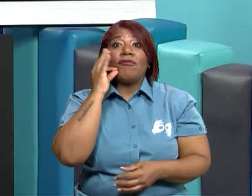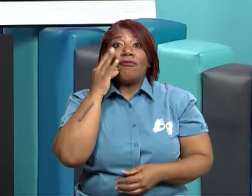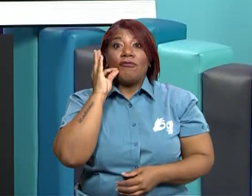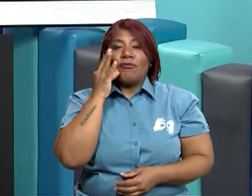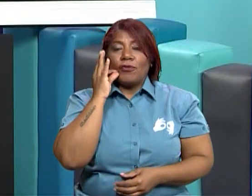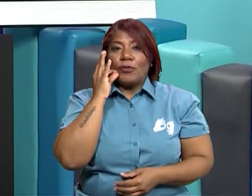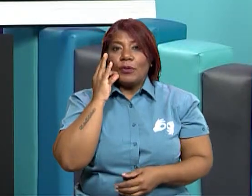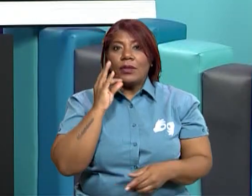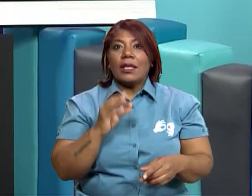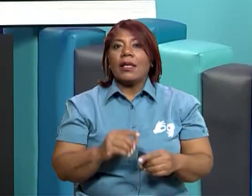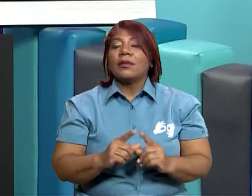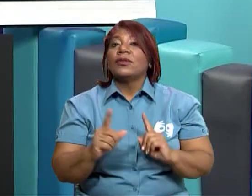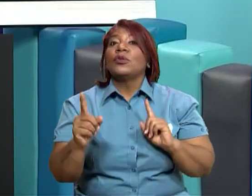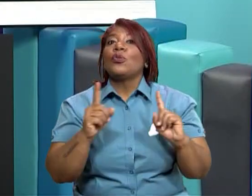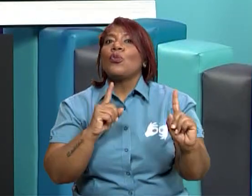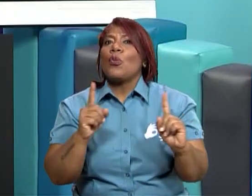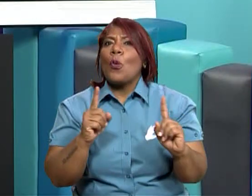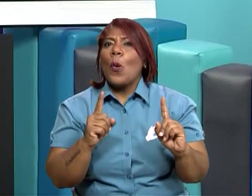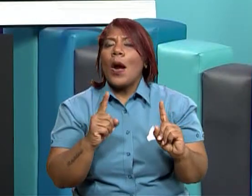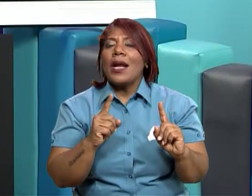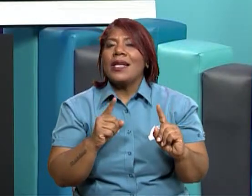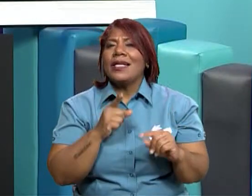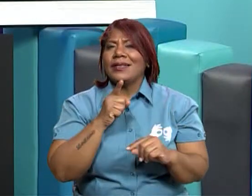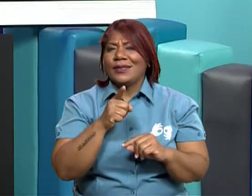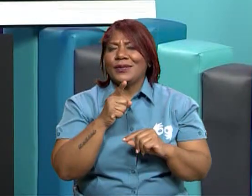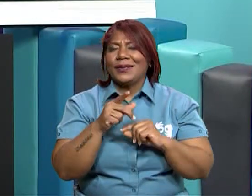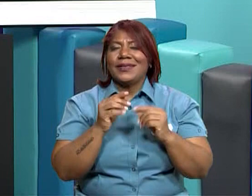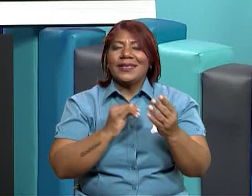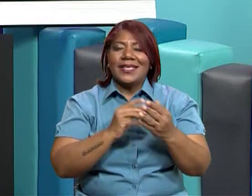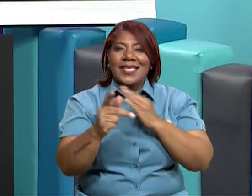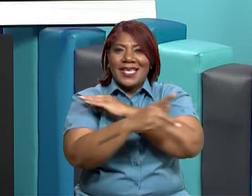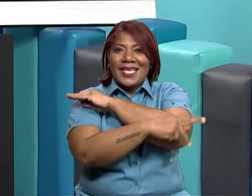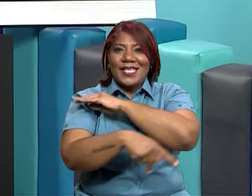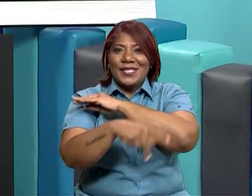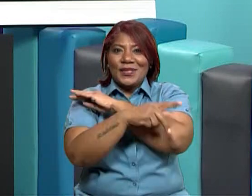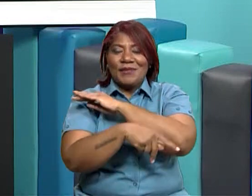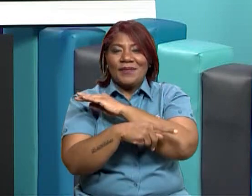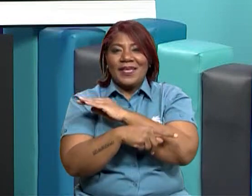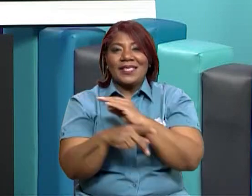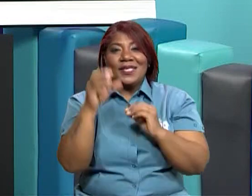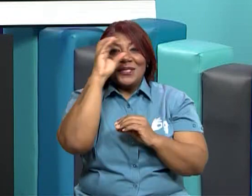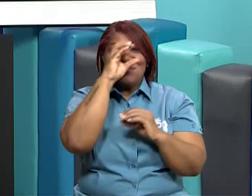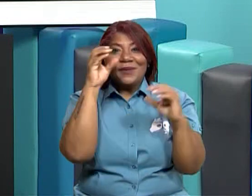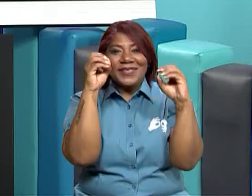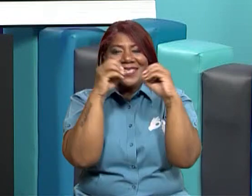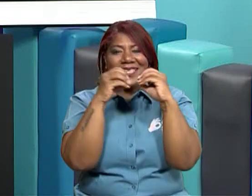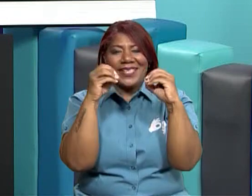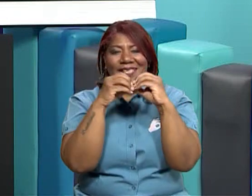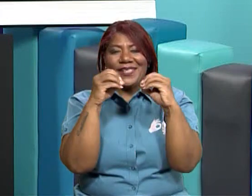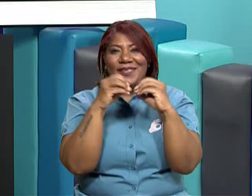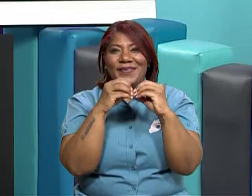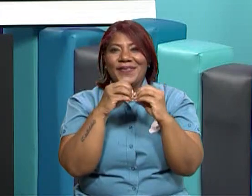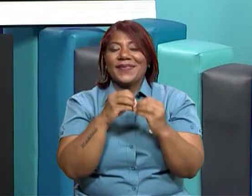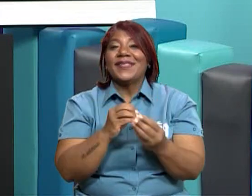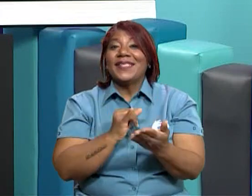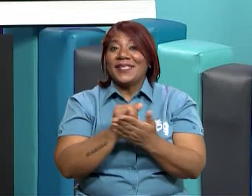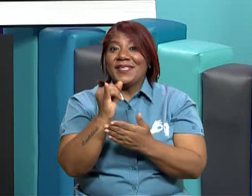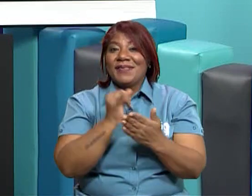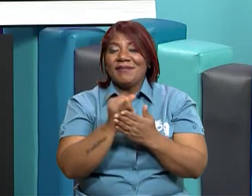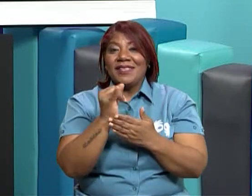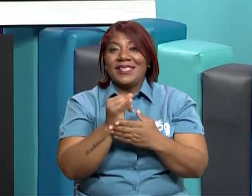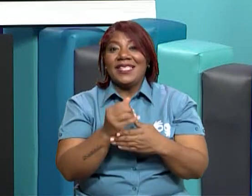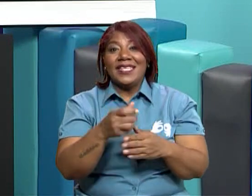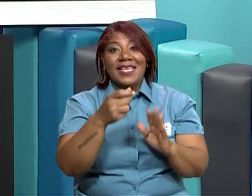países cuáles son? Investígalos y allí haces tu lista de cuatro países. ¿correcto?